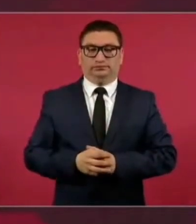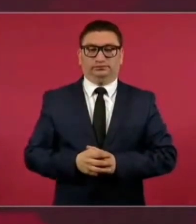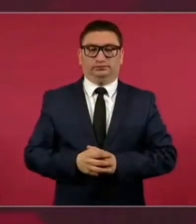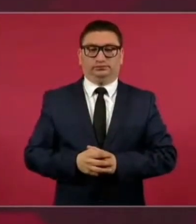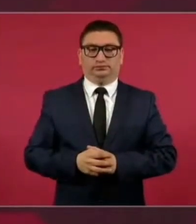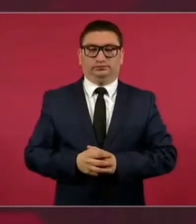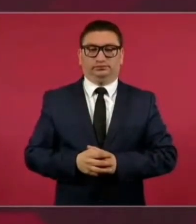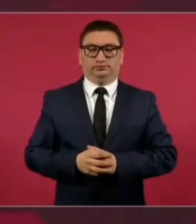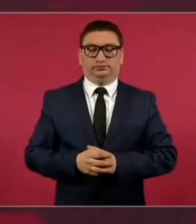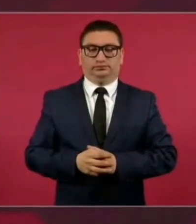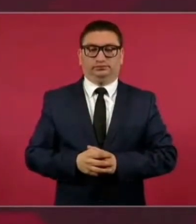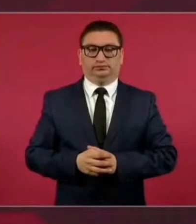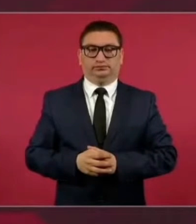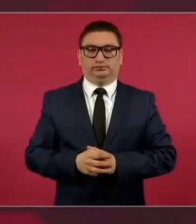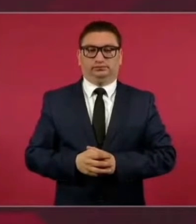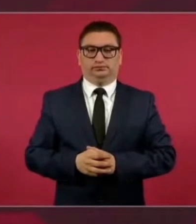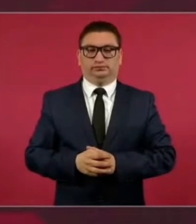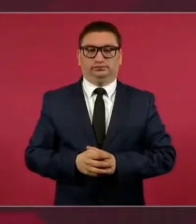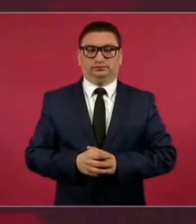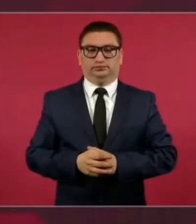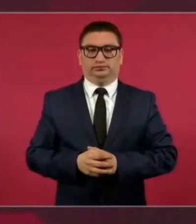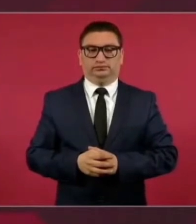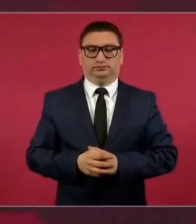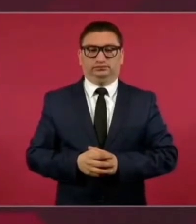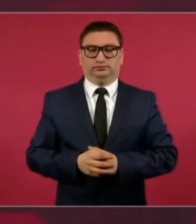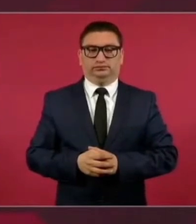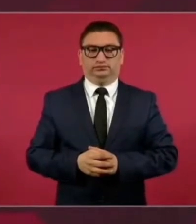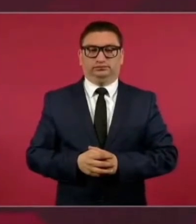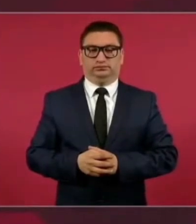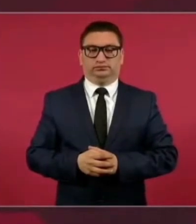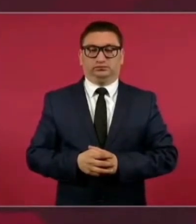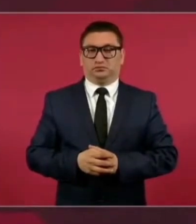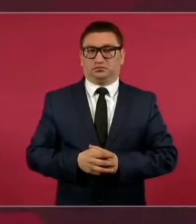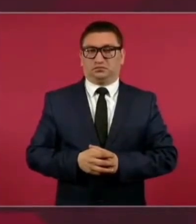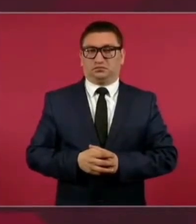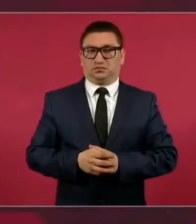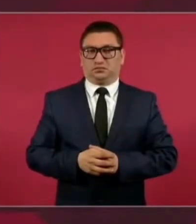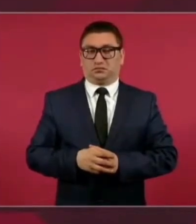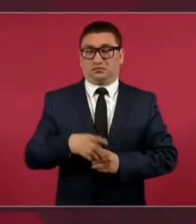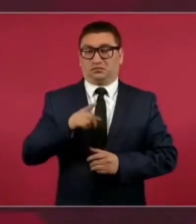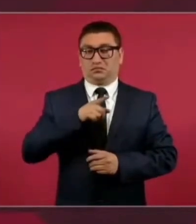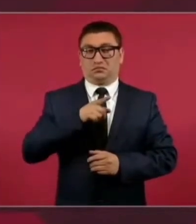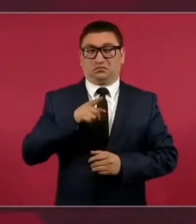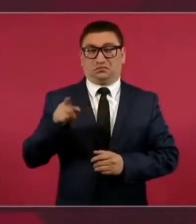de manera cretina.